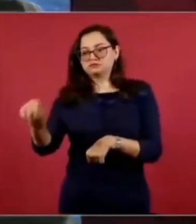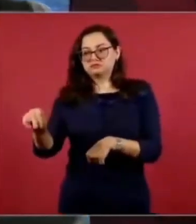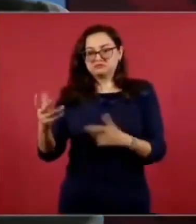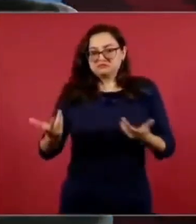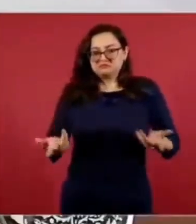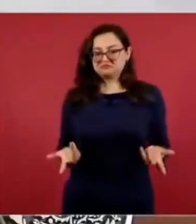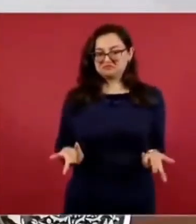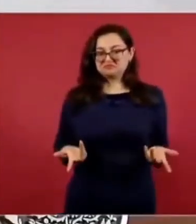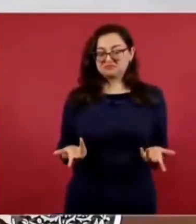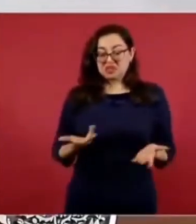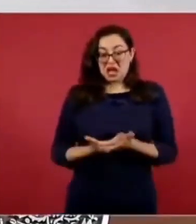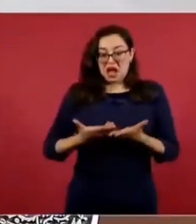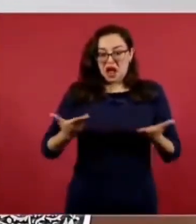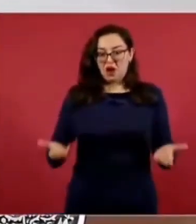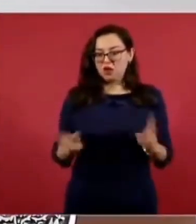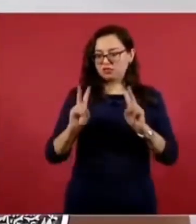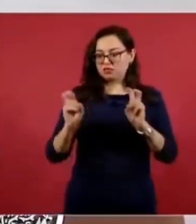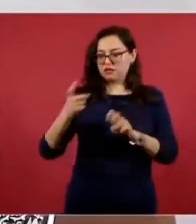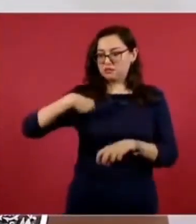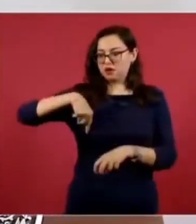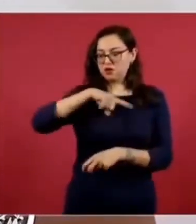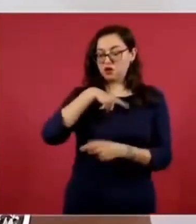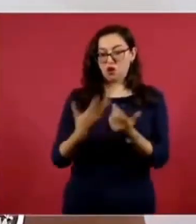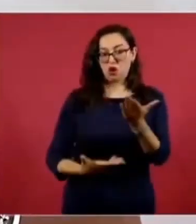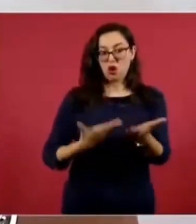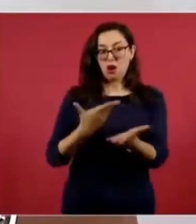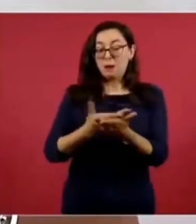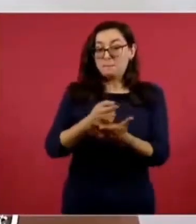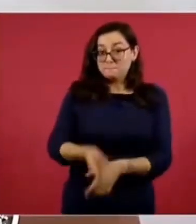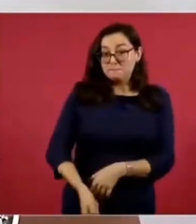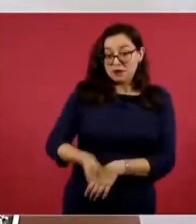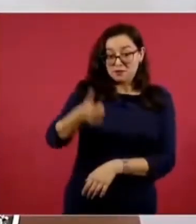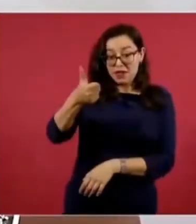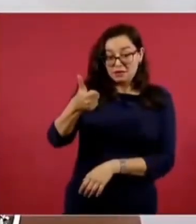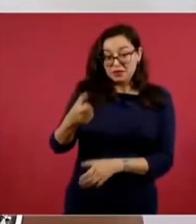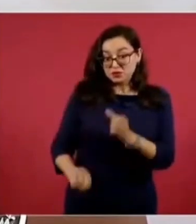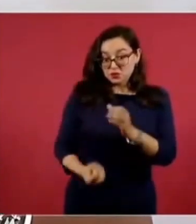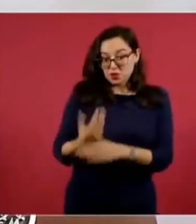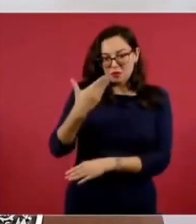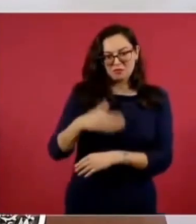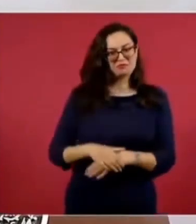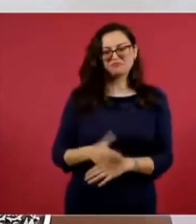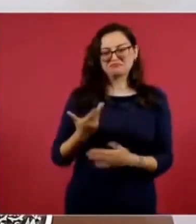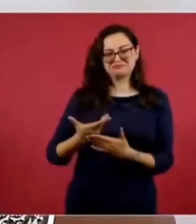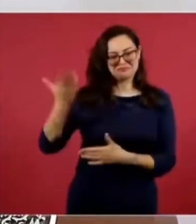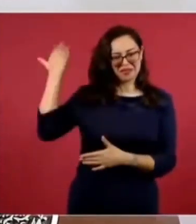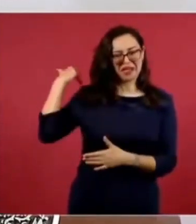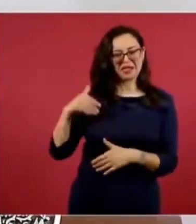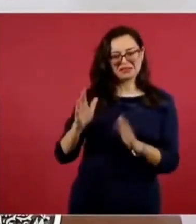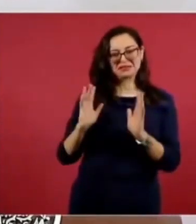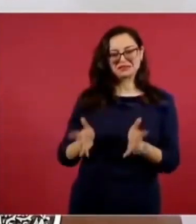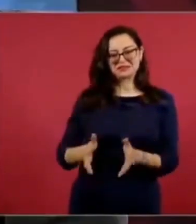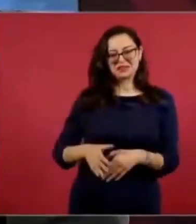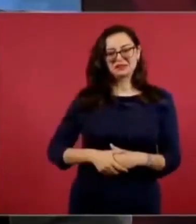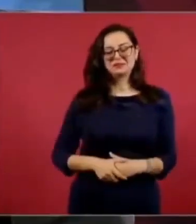nuevo lo que significa la reforma al Poder Judicial.